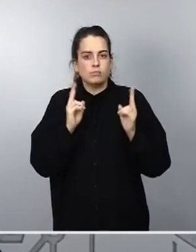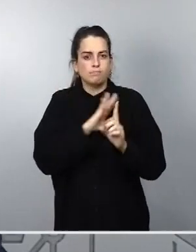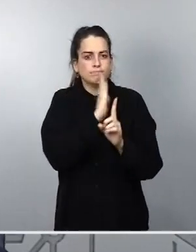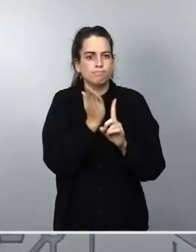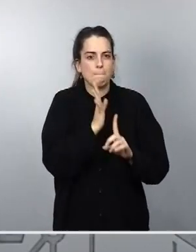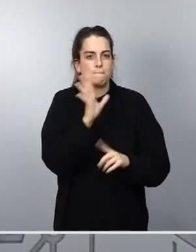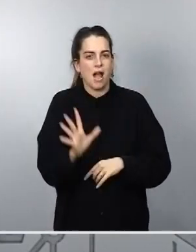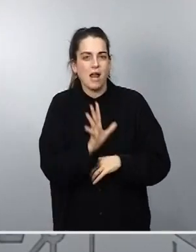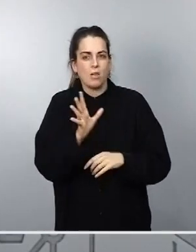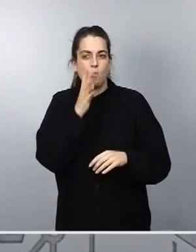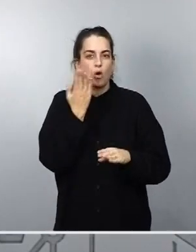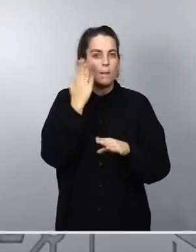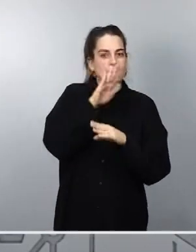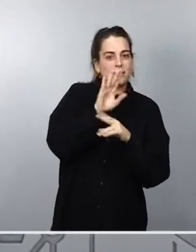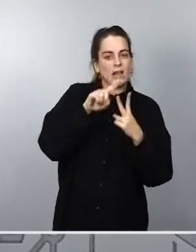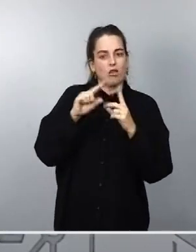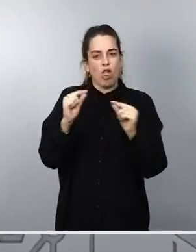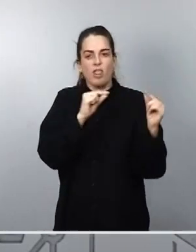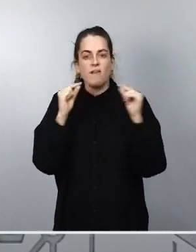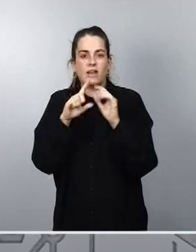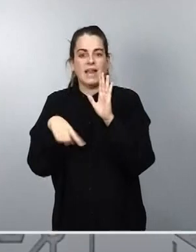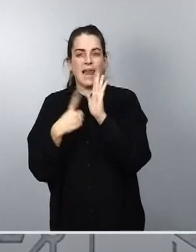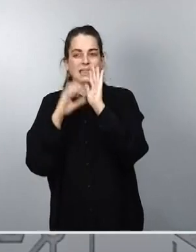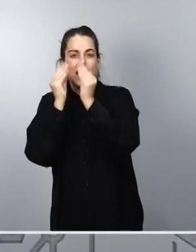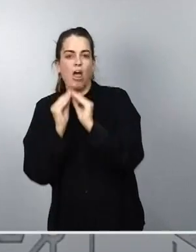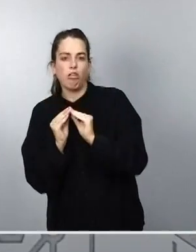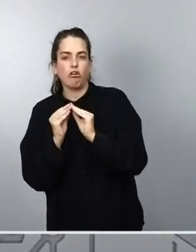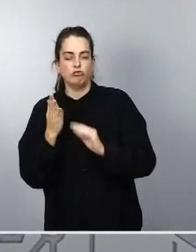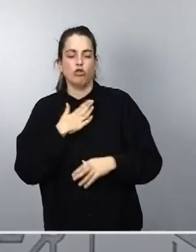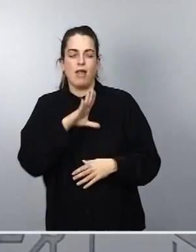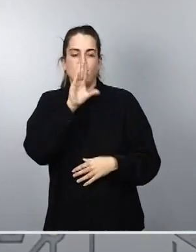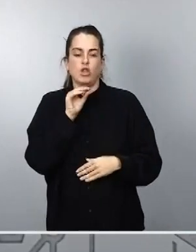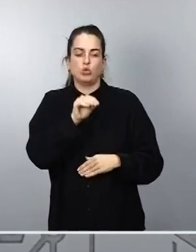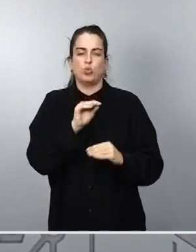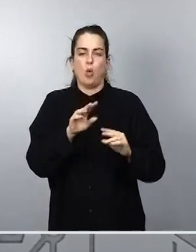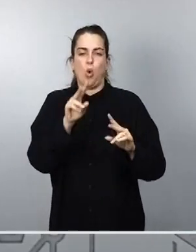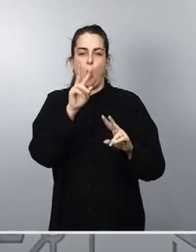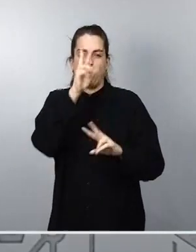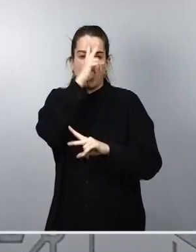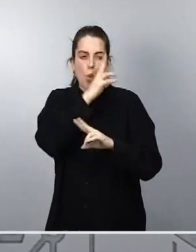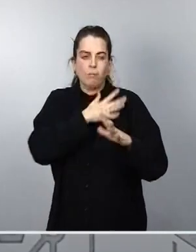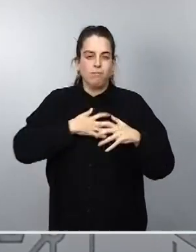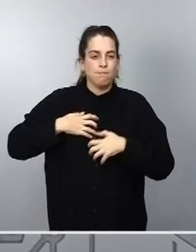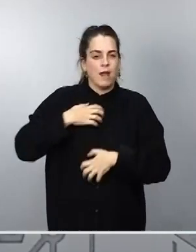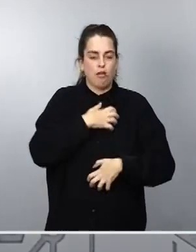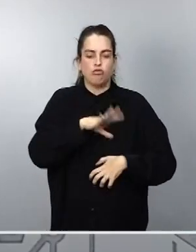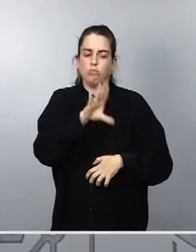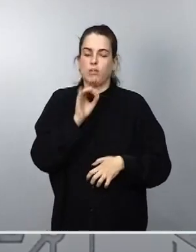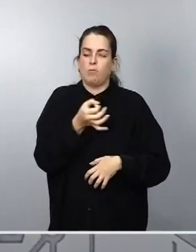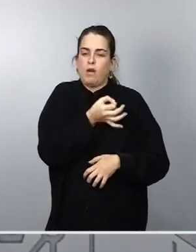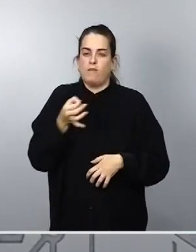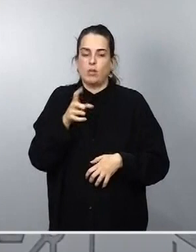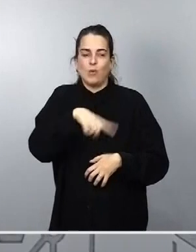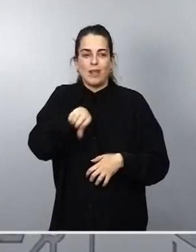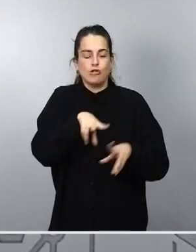debate, de la legislación, y comprendo la preocupación de la ciudadanía que contemplan desconcertados un choque